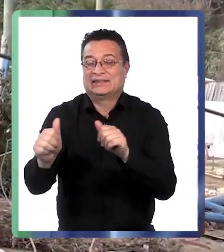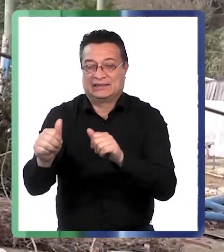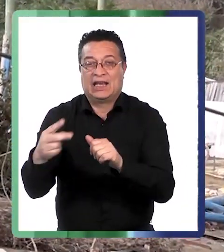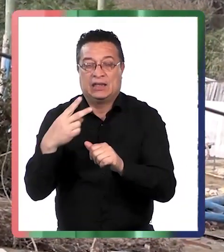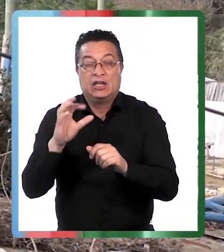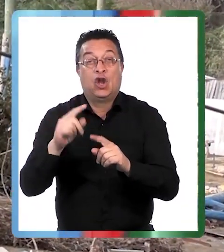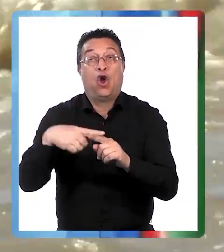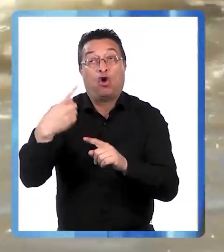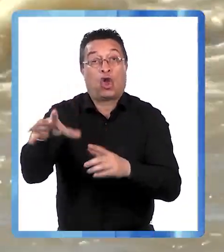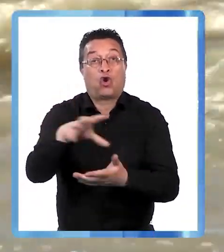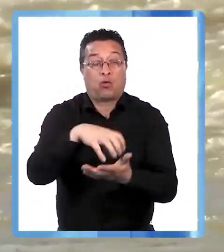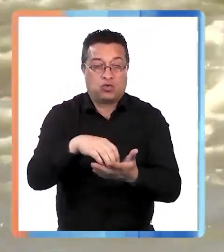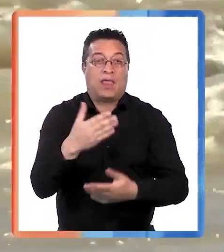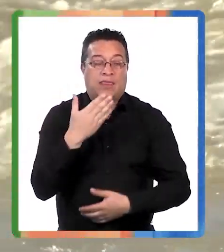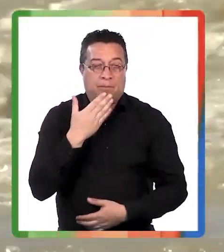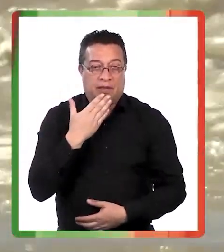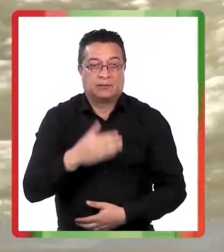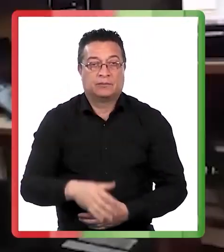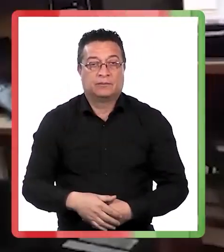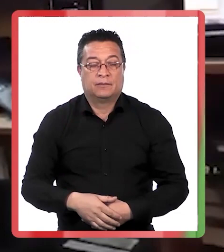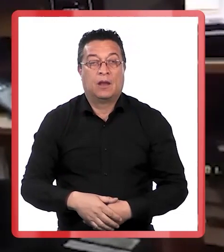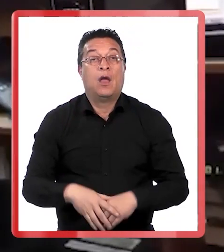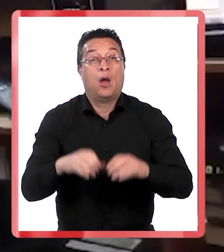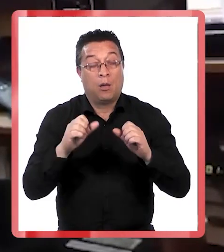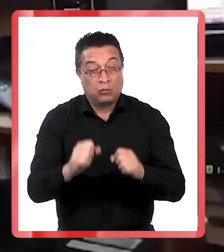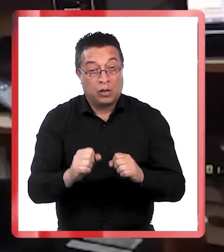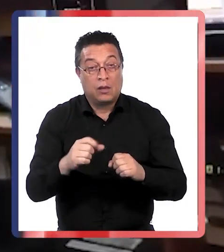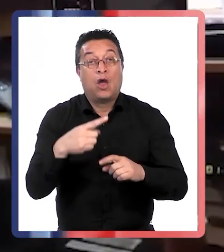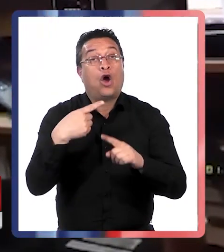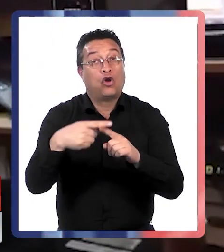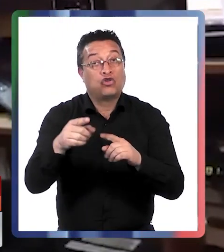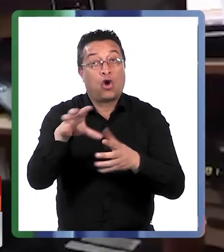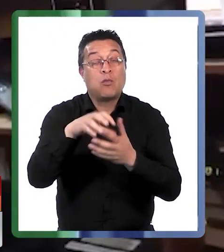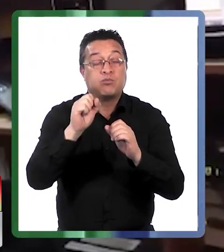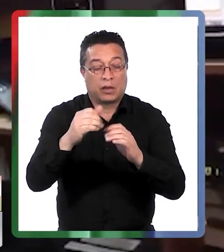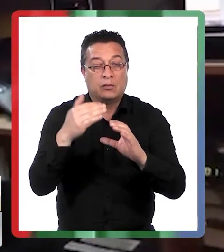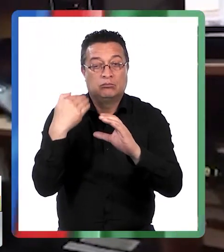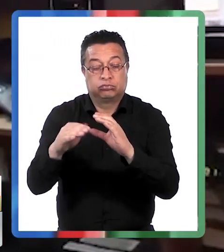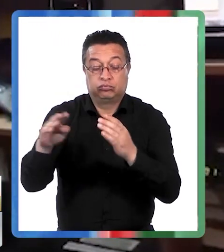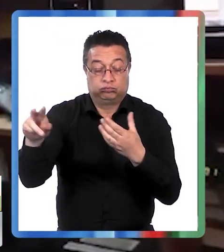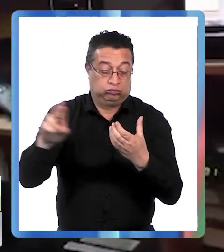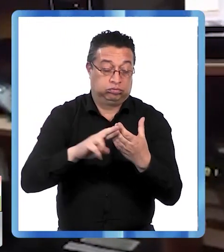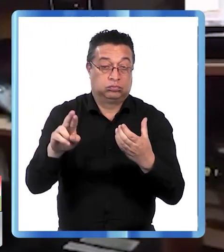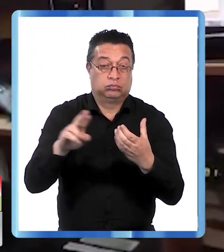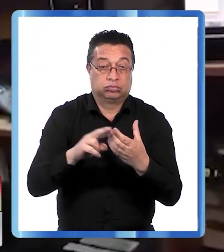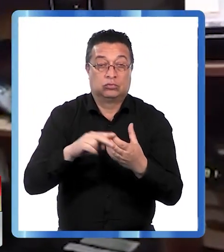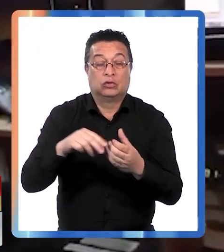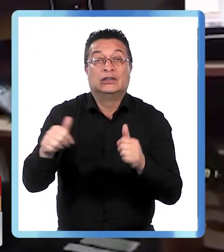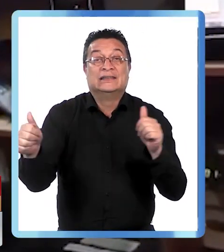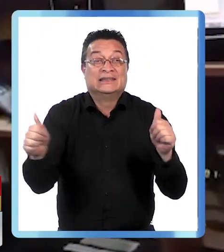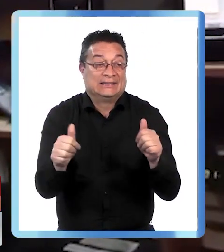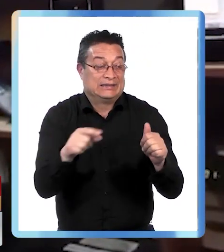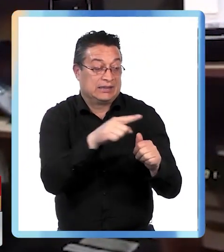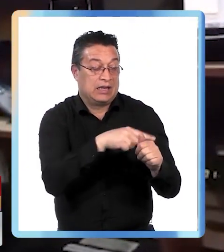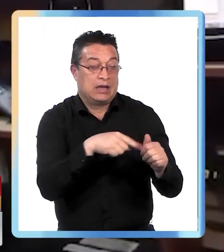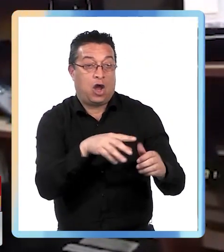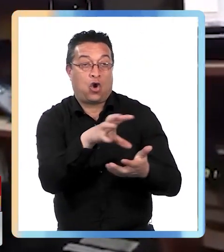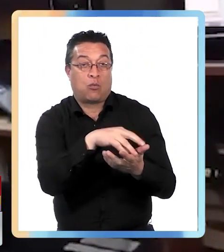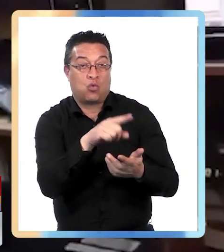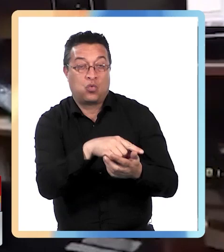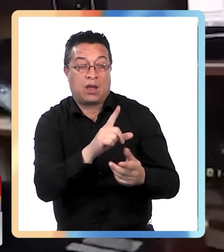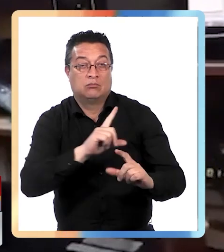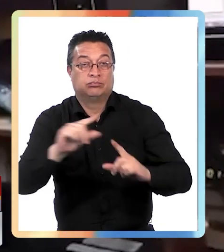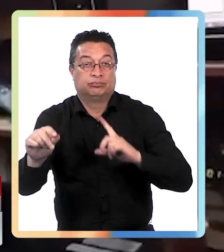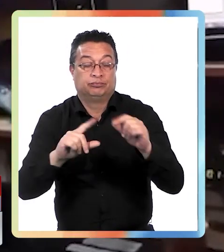cerca pero incluso en otra comuna es muy probable que también recibas el mensaje quienes estén ubicados en zonas aledañas a las